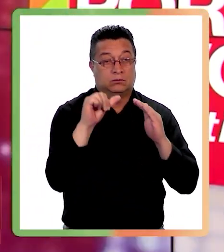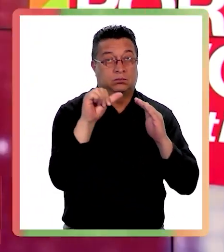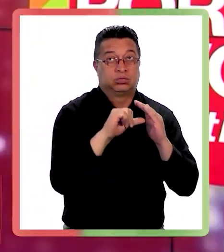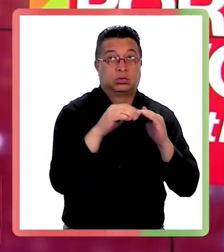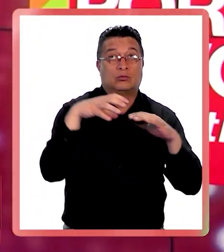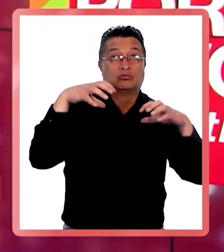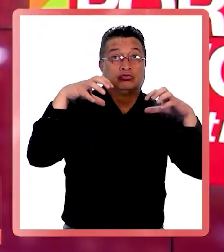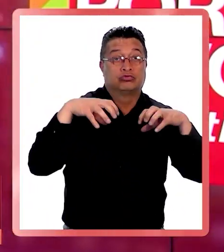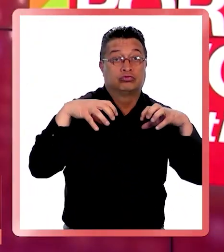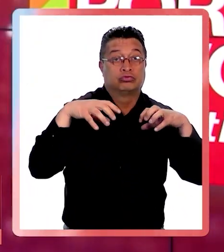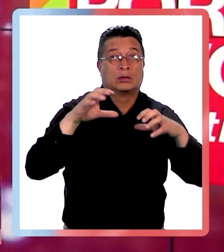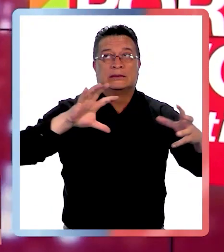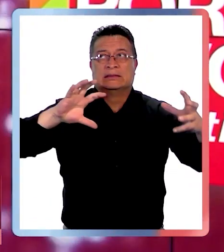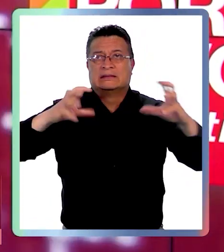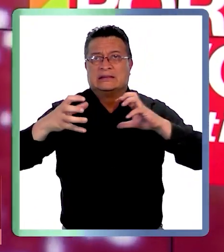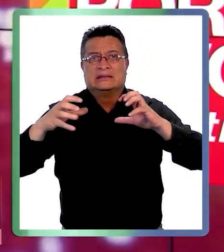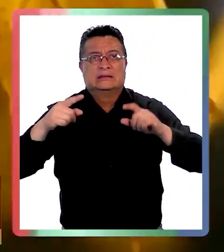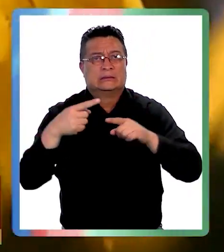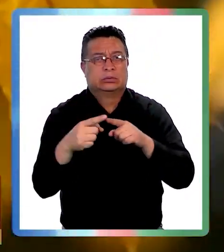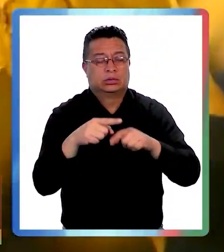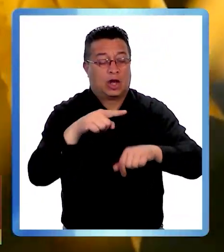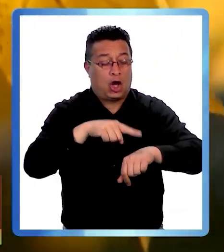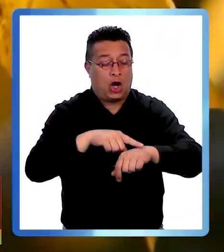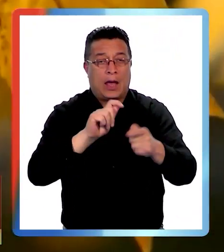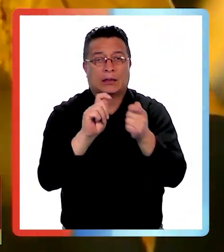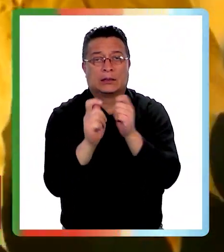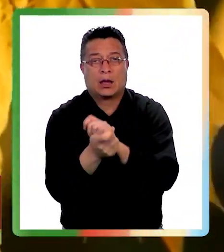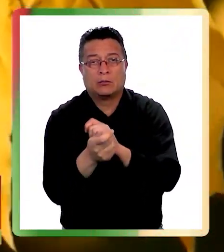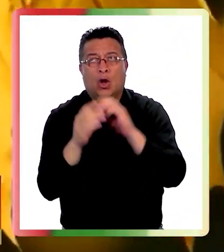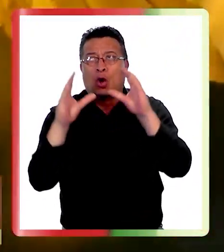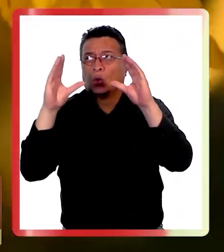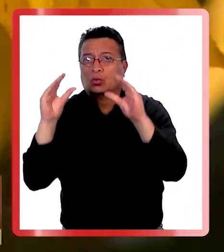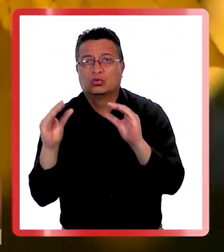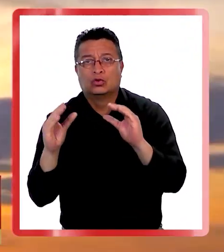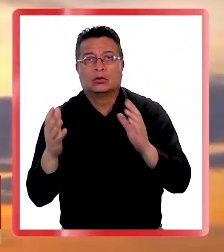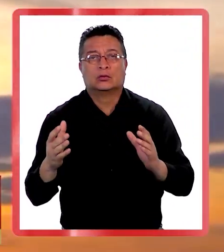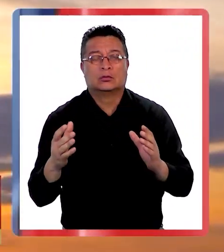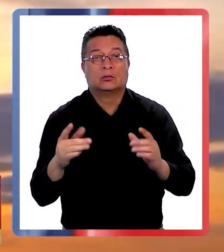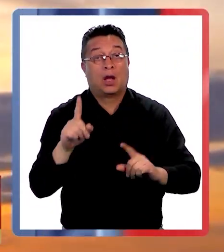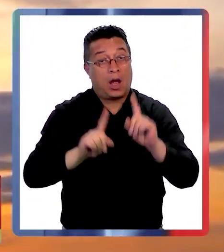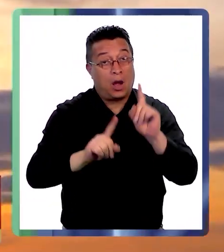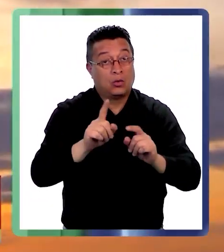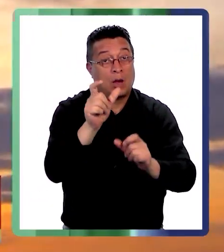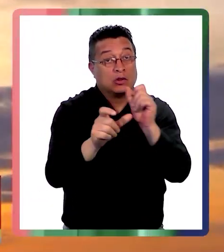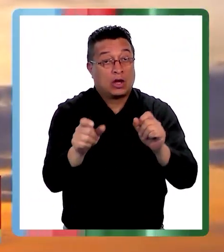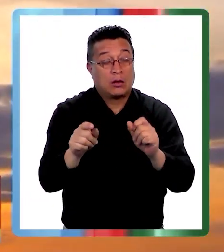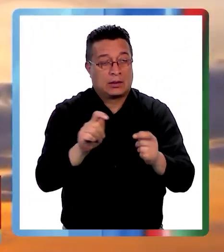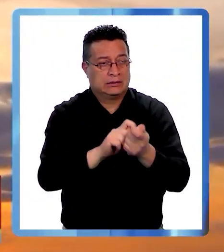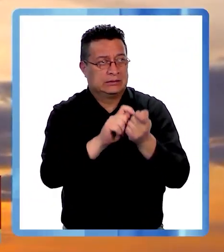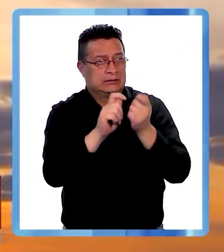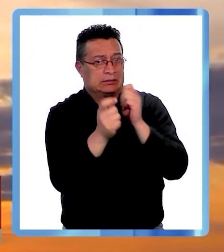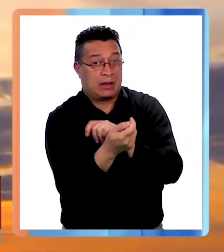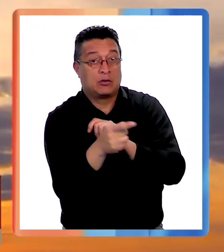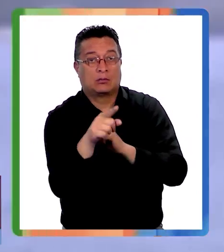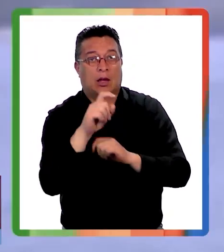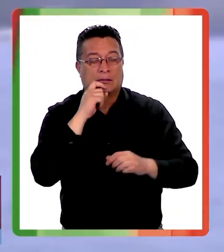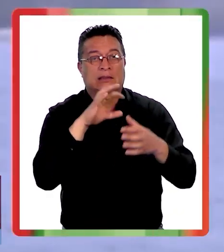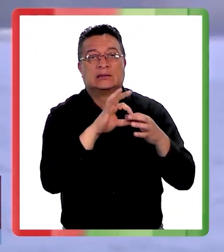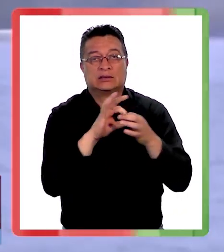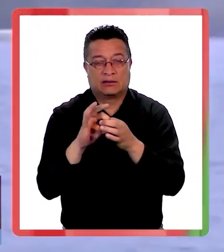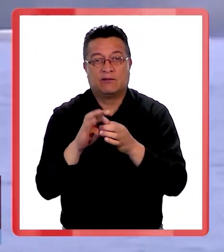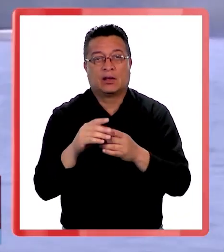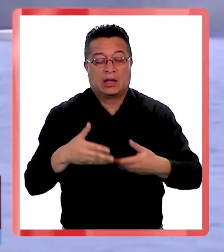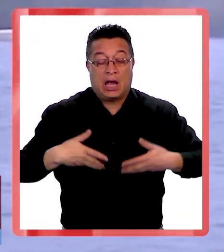llueve, los desastres naturales, el cambio de hora, la oscuridad. Y para algunas personas este cambio estacional puede significar